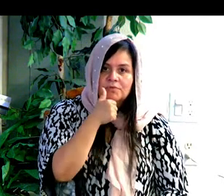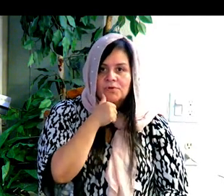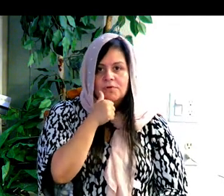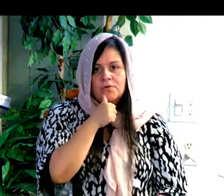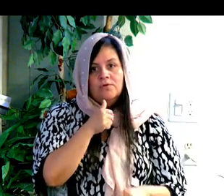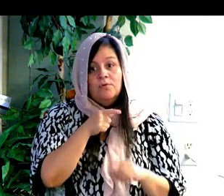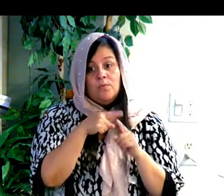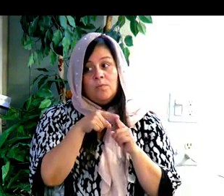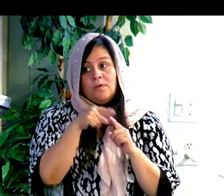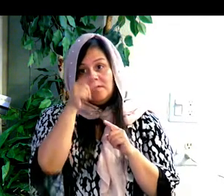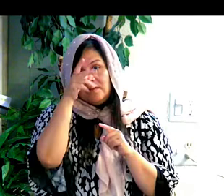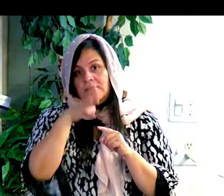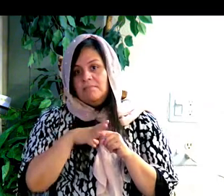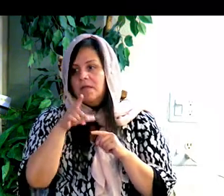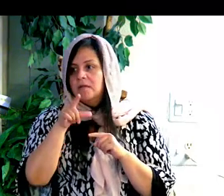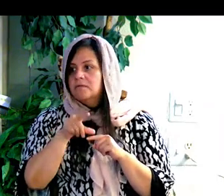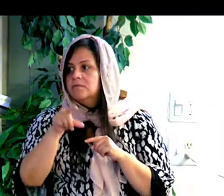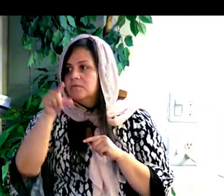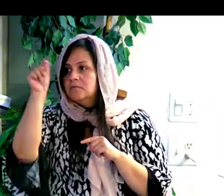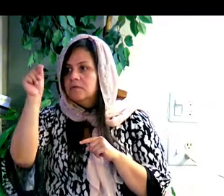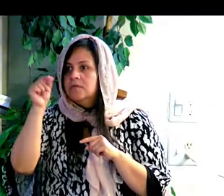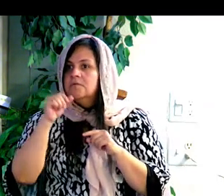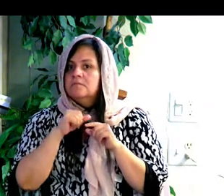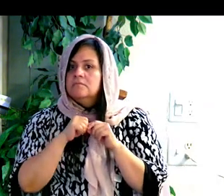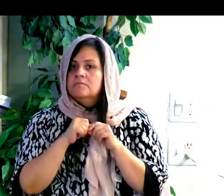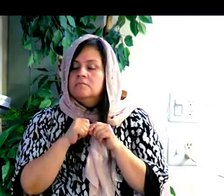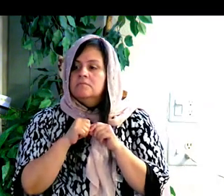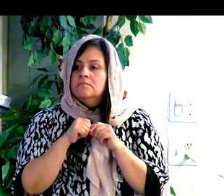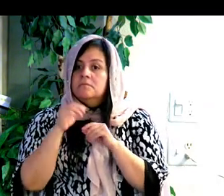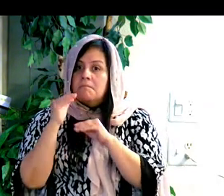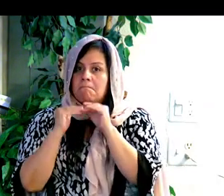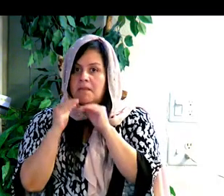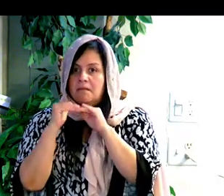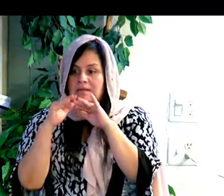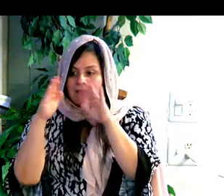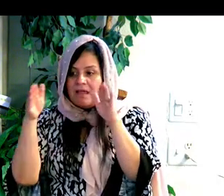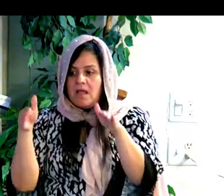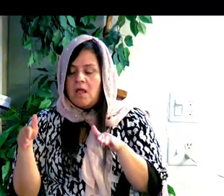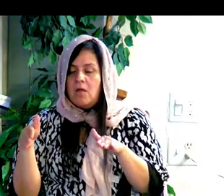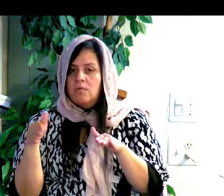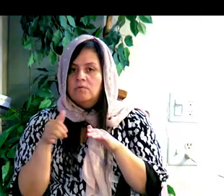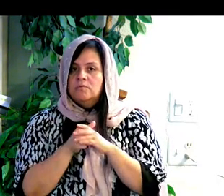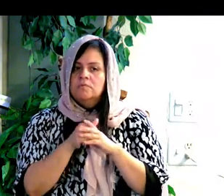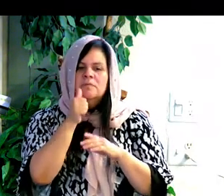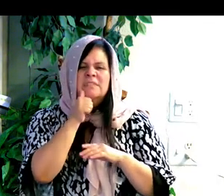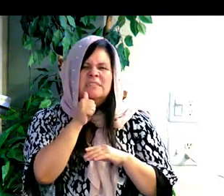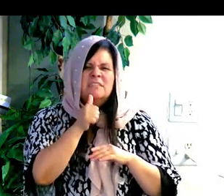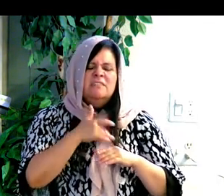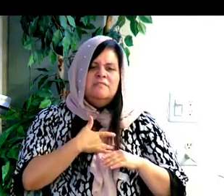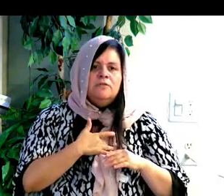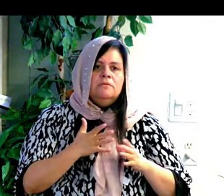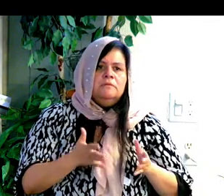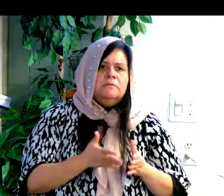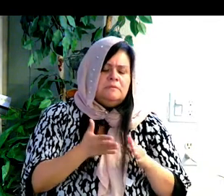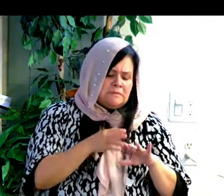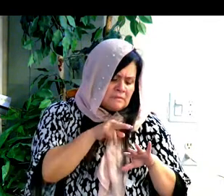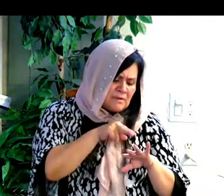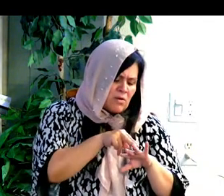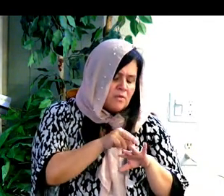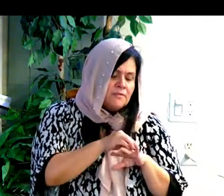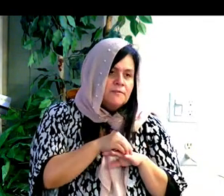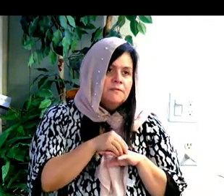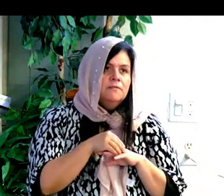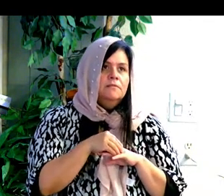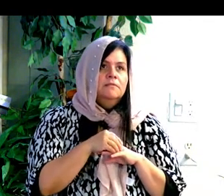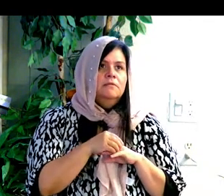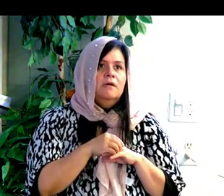was away preparing a home for them. Entonces, es porque el anillo de matrimonio con el diamante es para